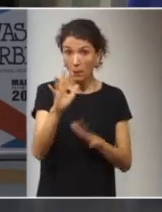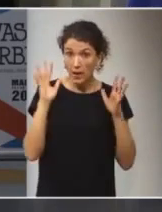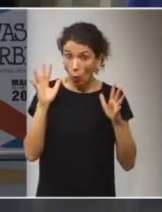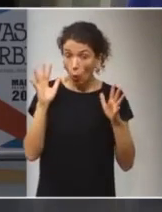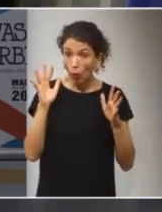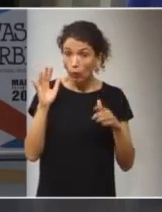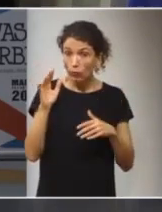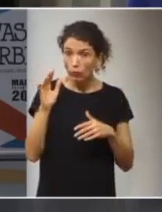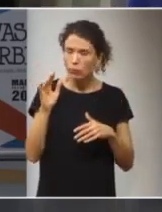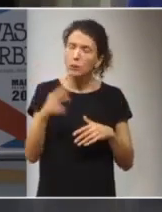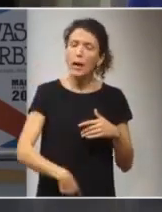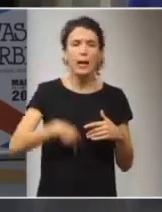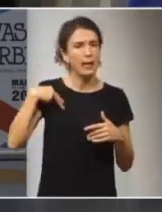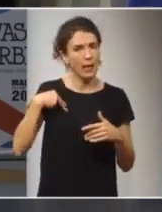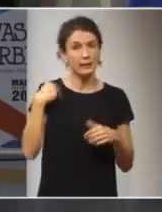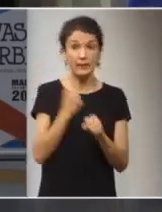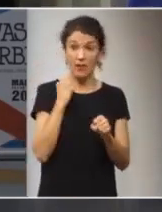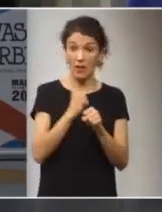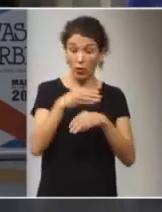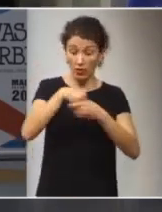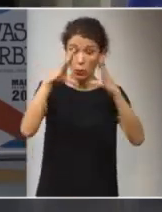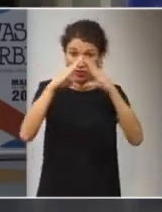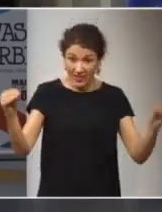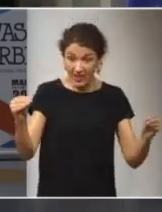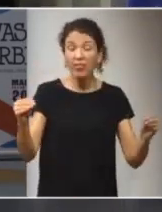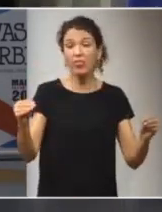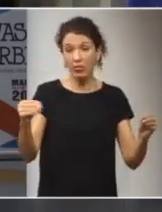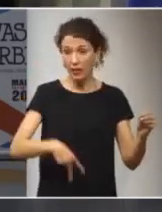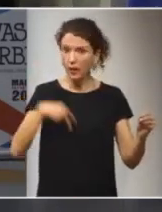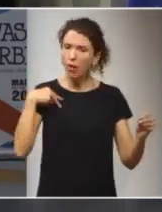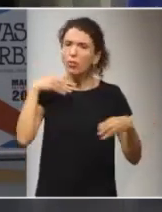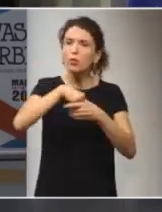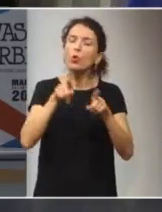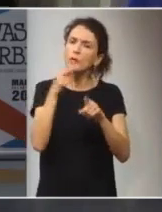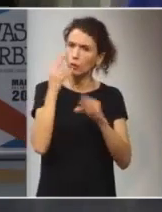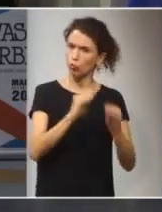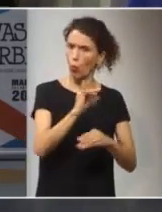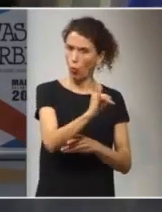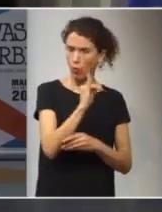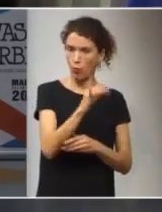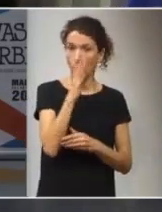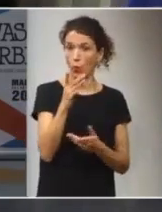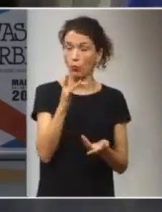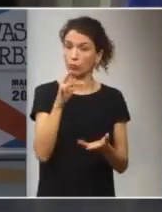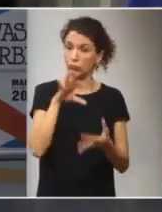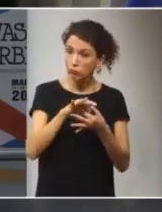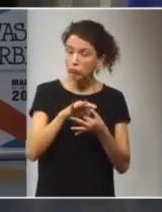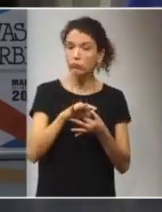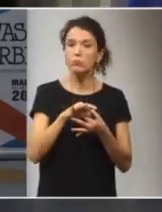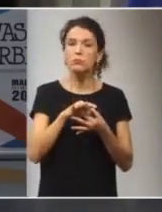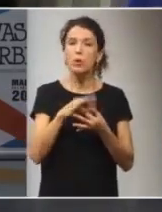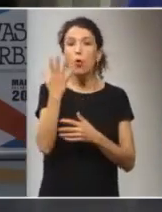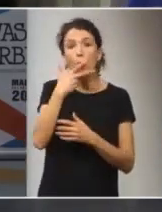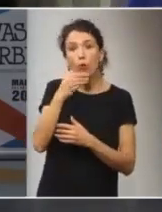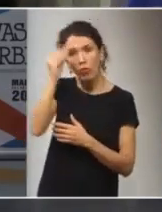Pero, en general, el trabajo en la universidad tiene su interés, porque va en torno al